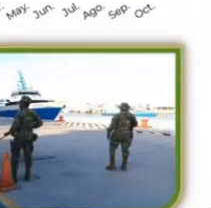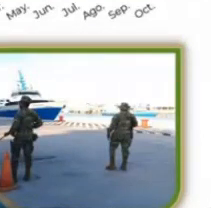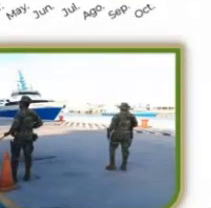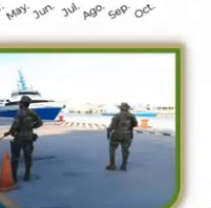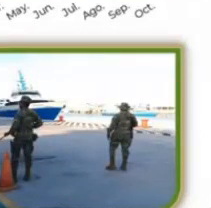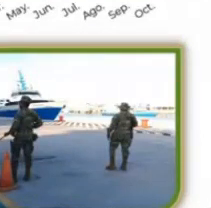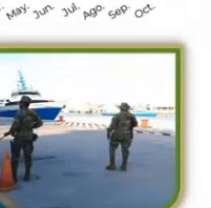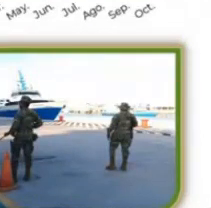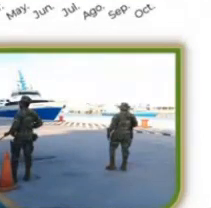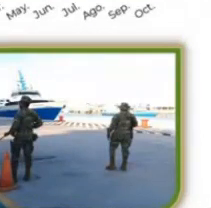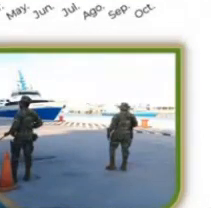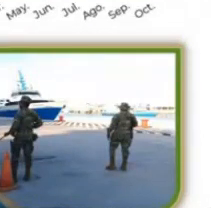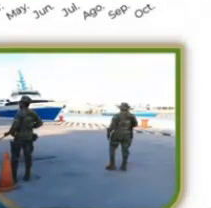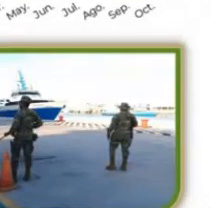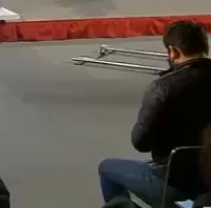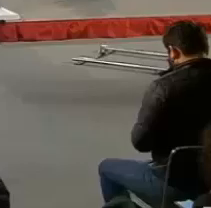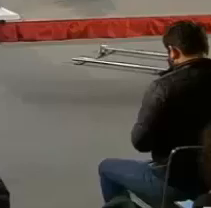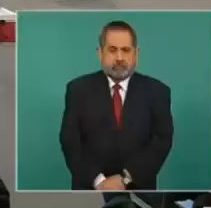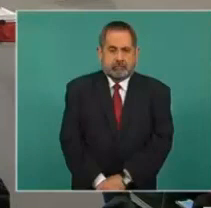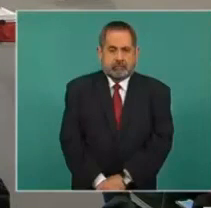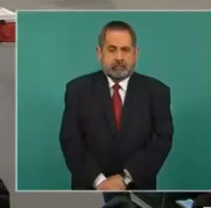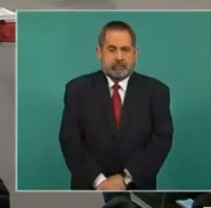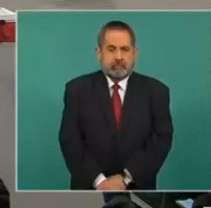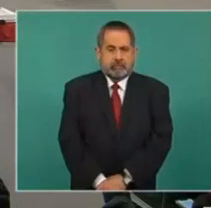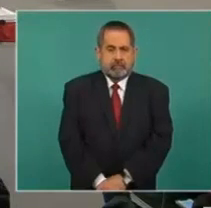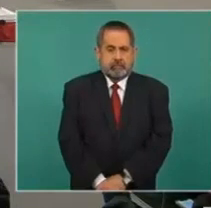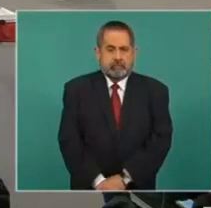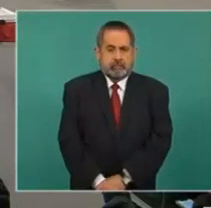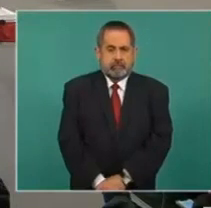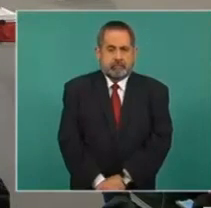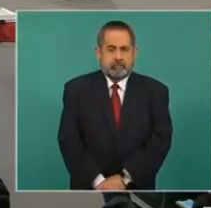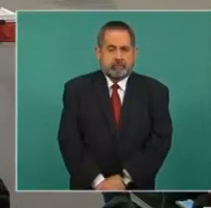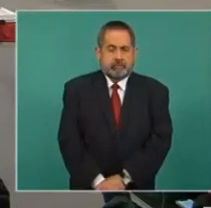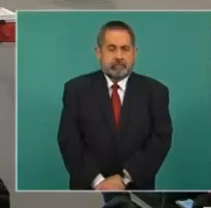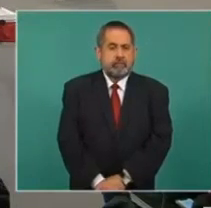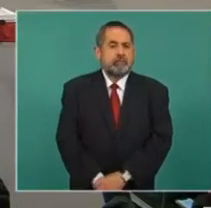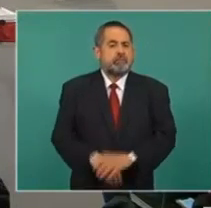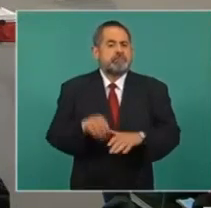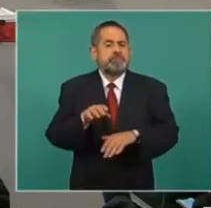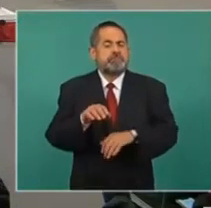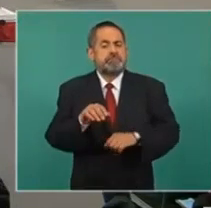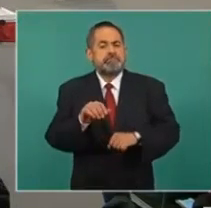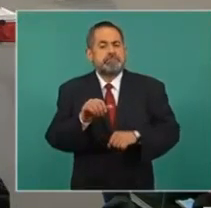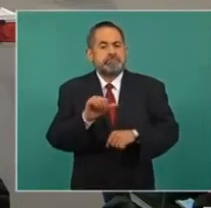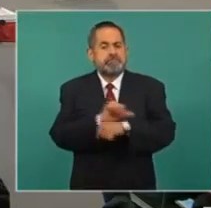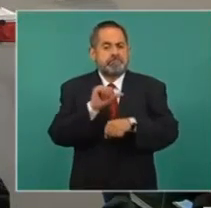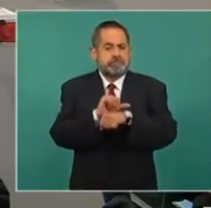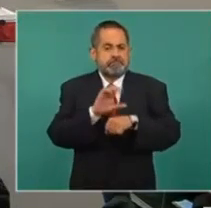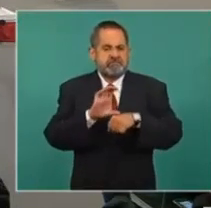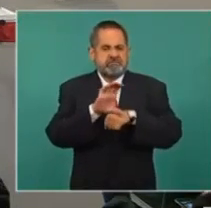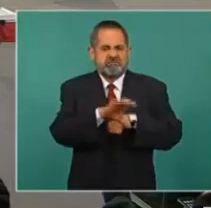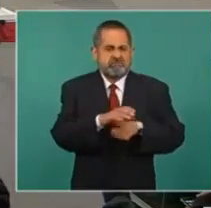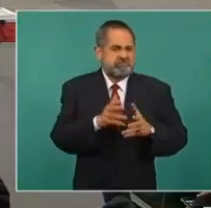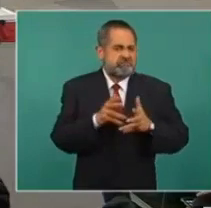46 en octubre. Adelante. En carros tanque no